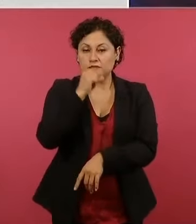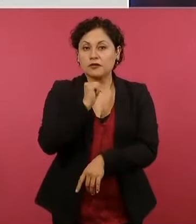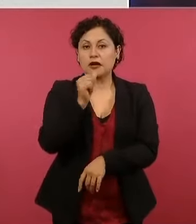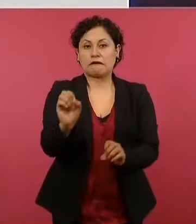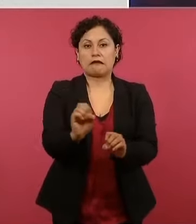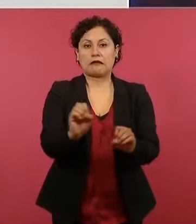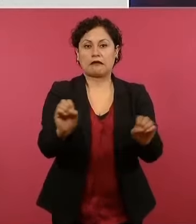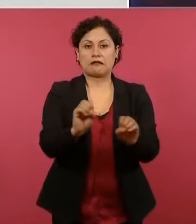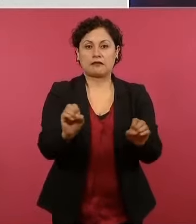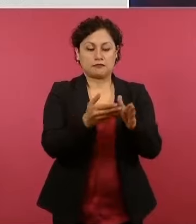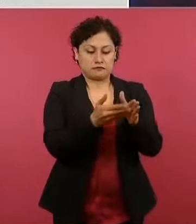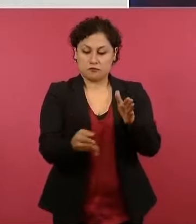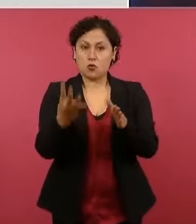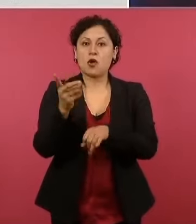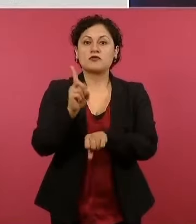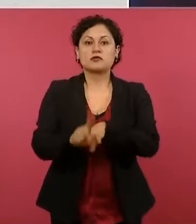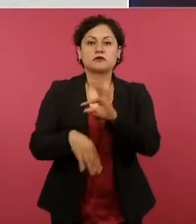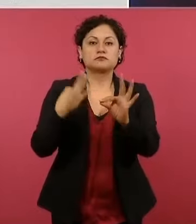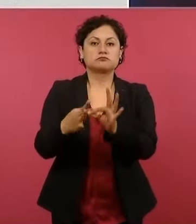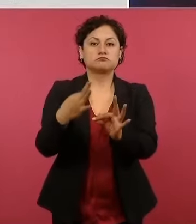acumulando cuatro días consecutivos.